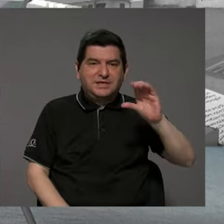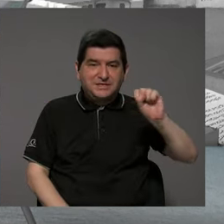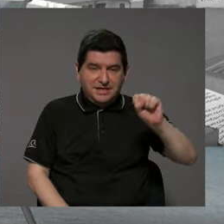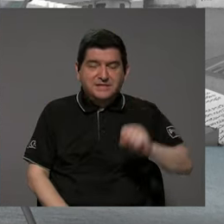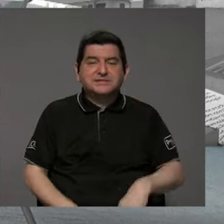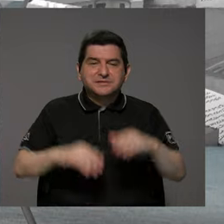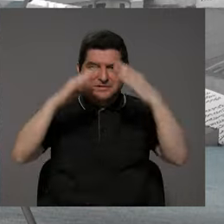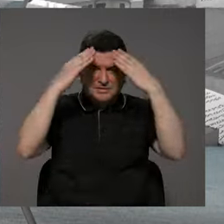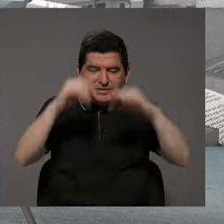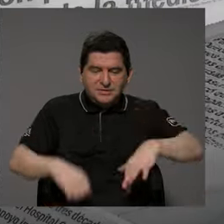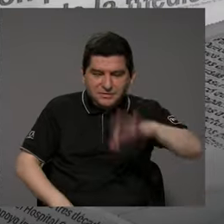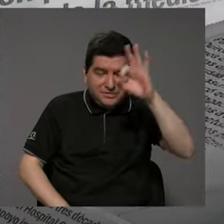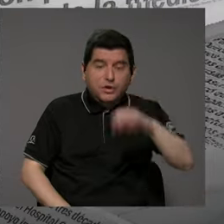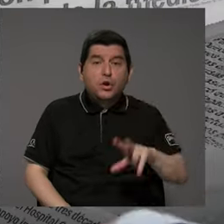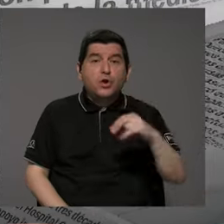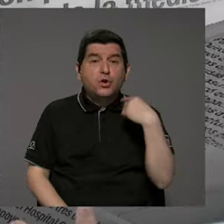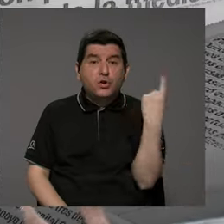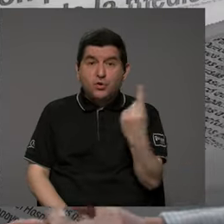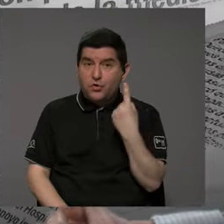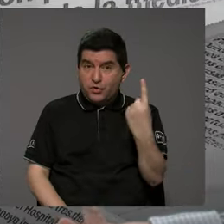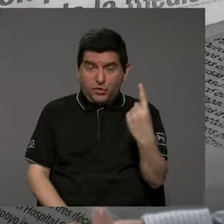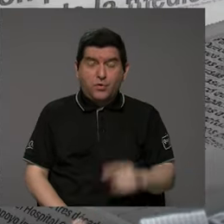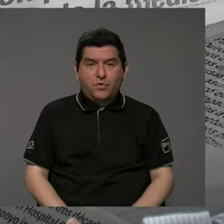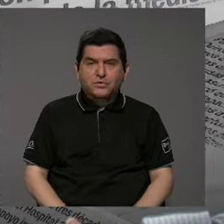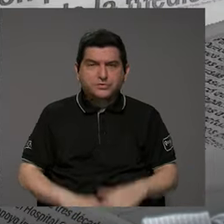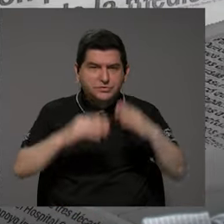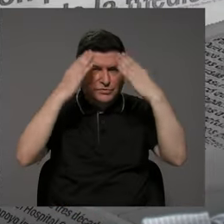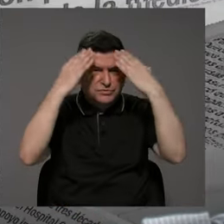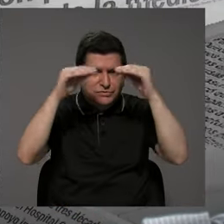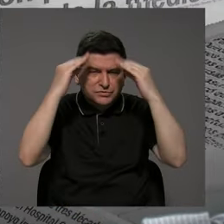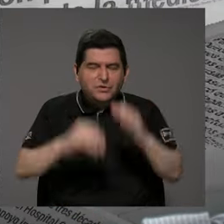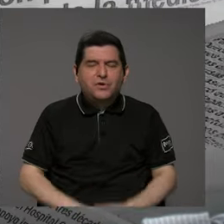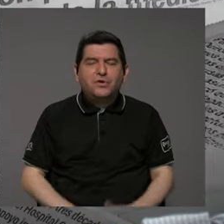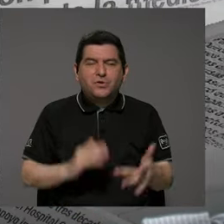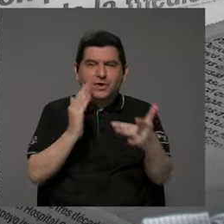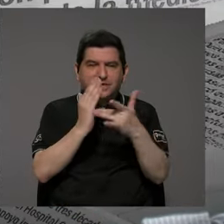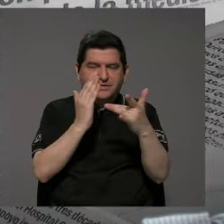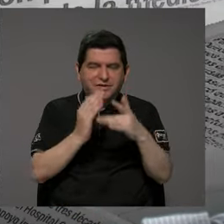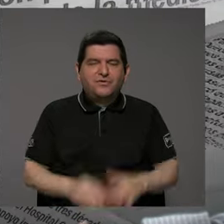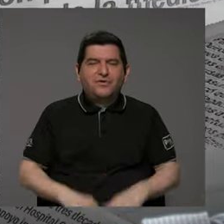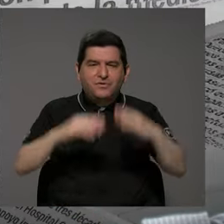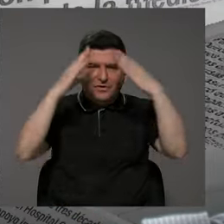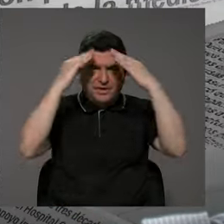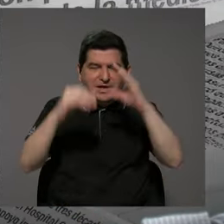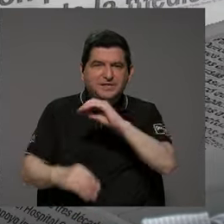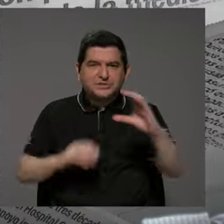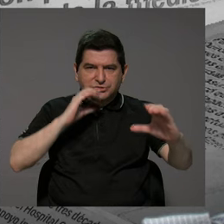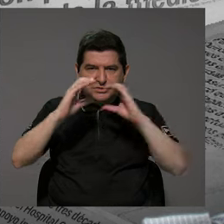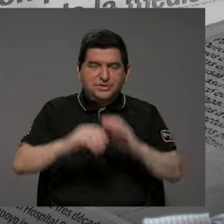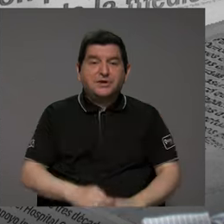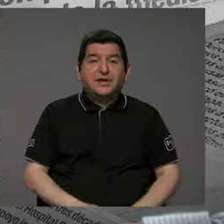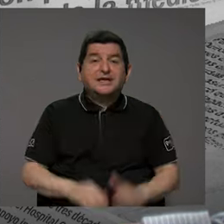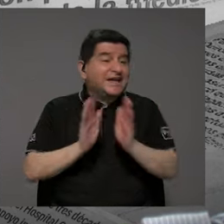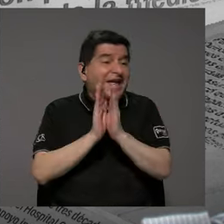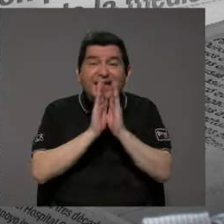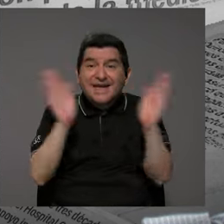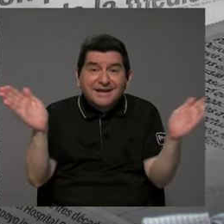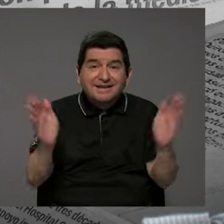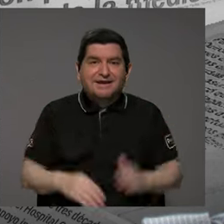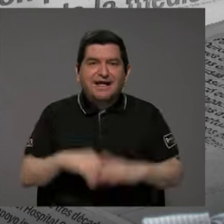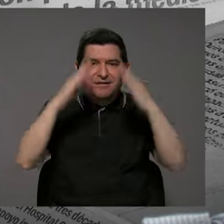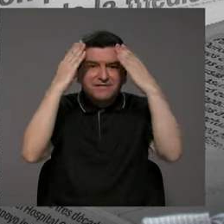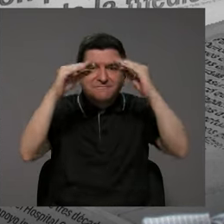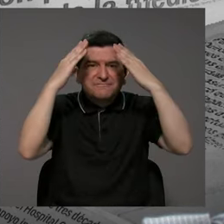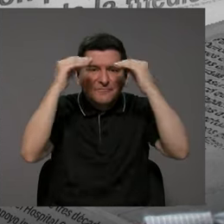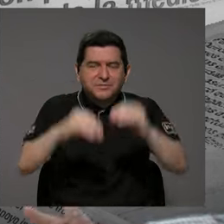supuesto. Y no solo que se informen en tecnología de información y comunicación, que tal vez es nuestra área, sino en general, ¿verdad? O que se